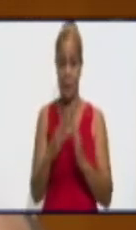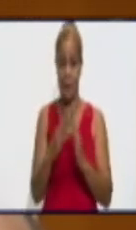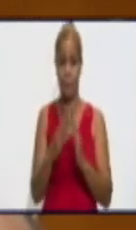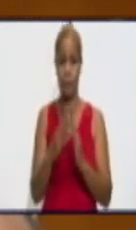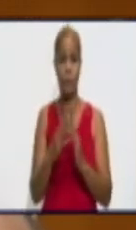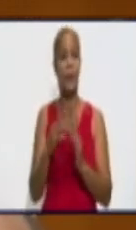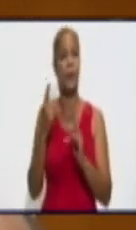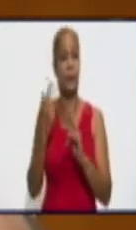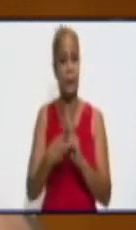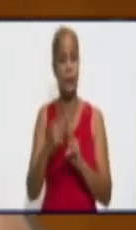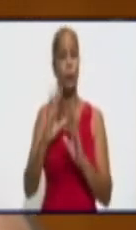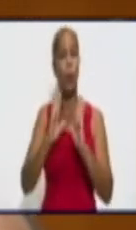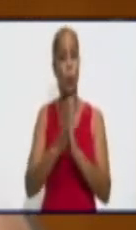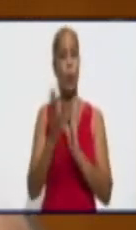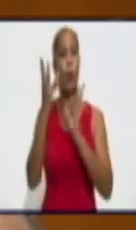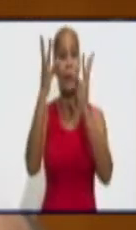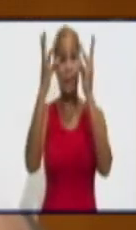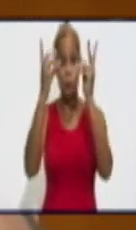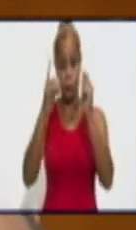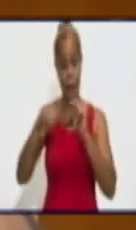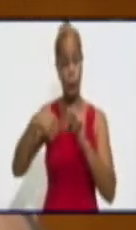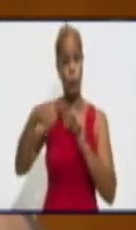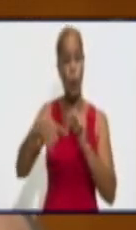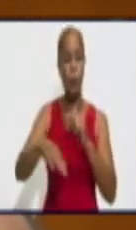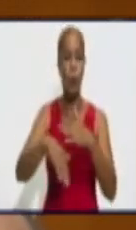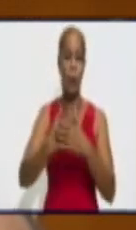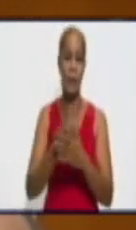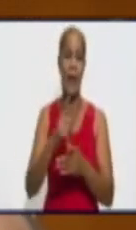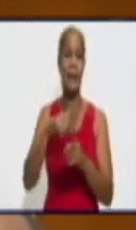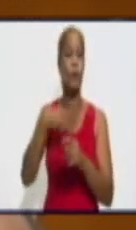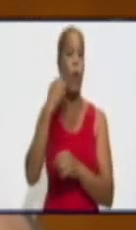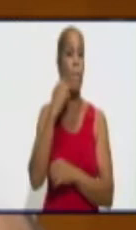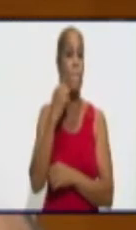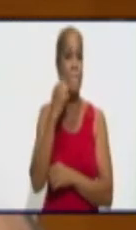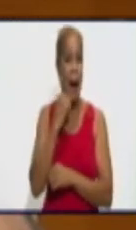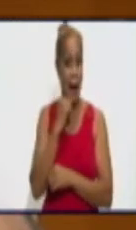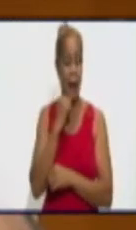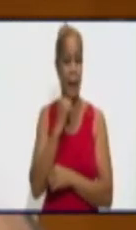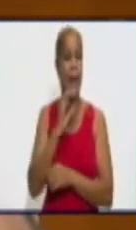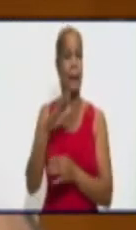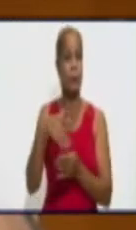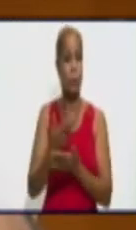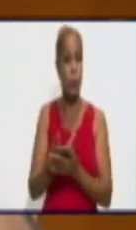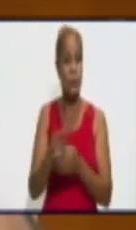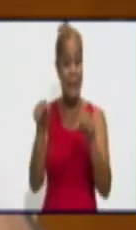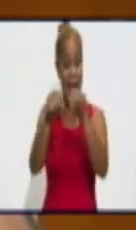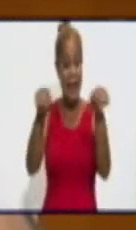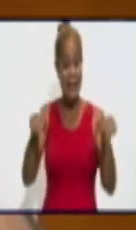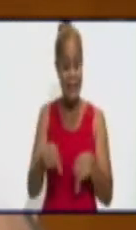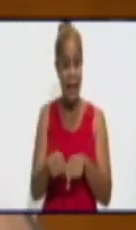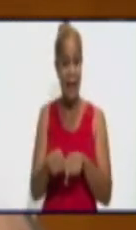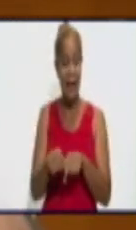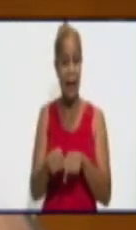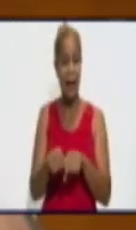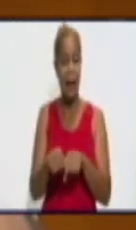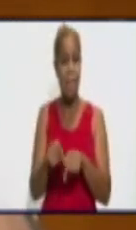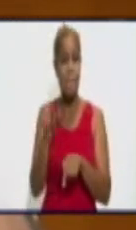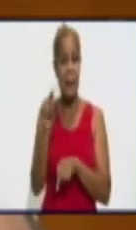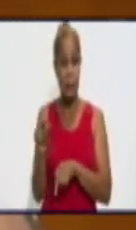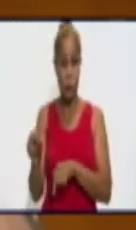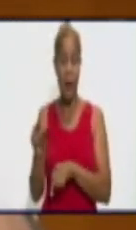y se eleva cada vez más. El número de pacientes que hoy van a nuestras salas de vigilancia intensiva mayores de 60 años